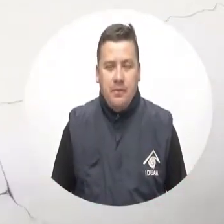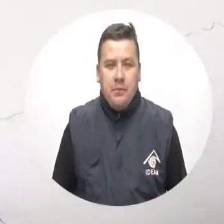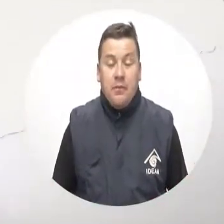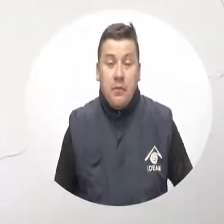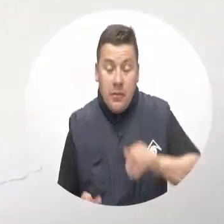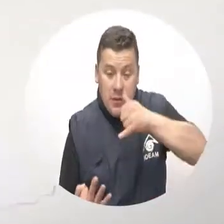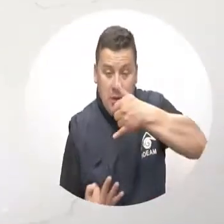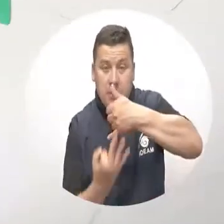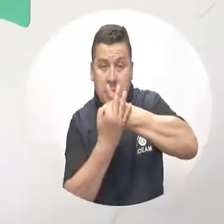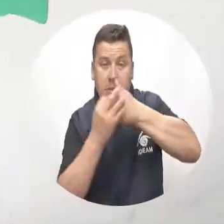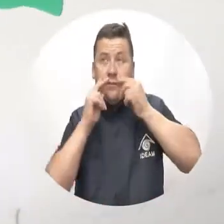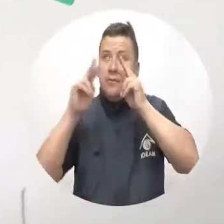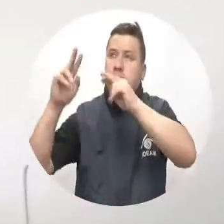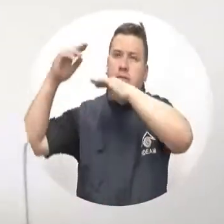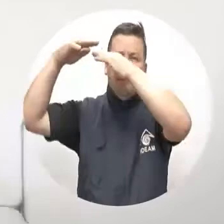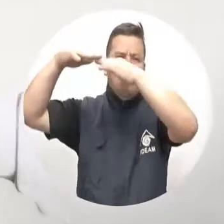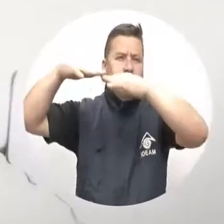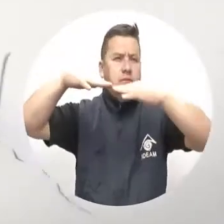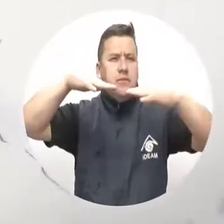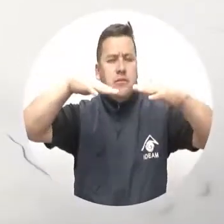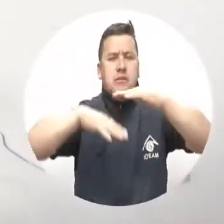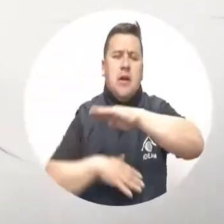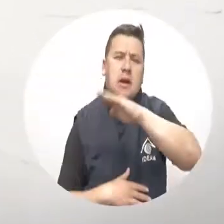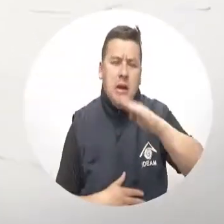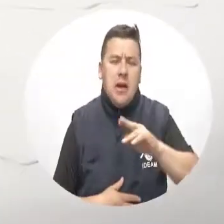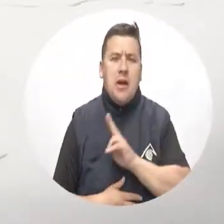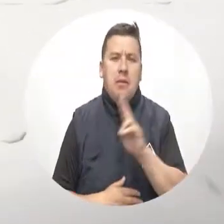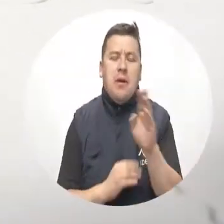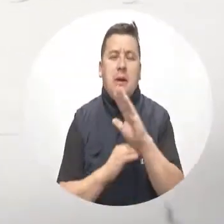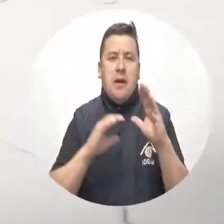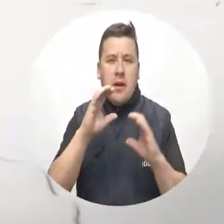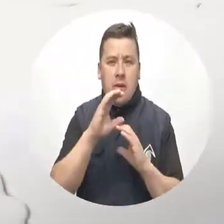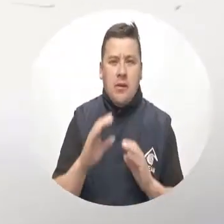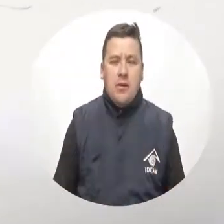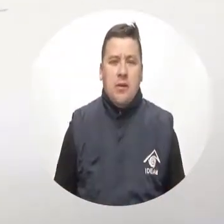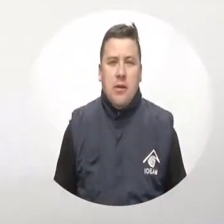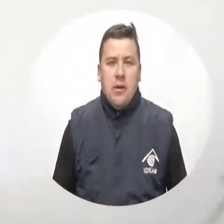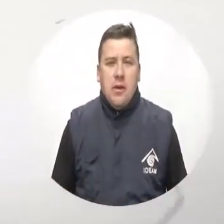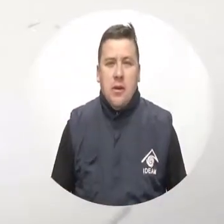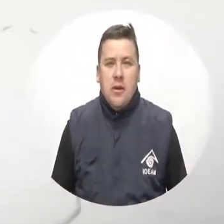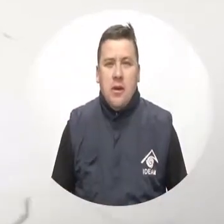Para la zona andina se verán lluvias en algunos sectores de Antioquia, Valle y Cauca.